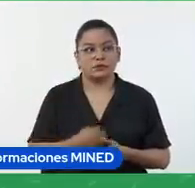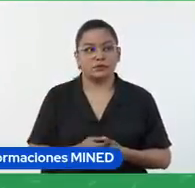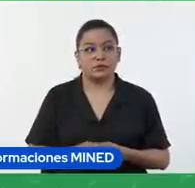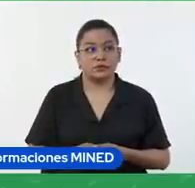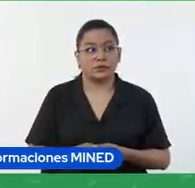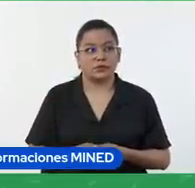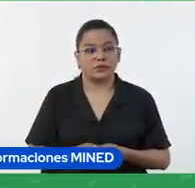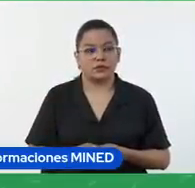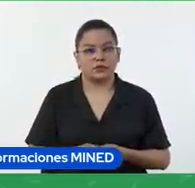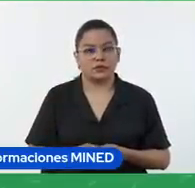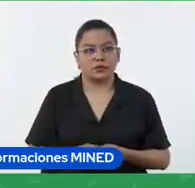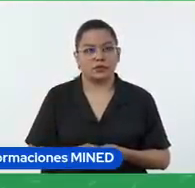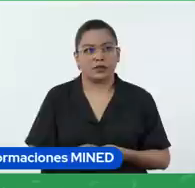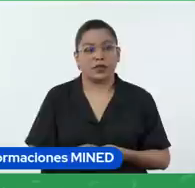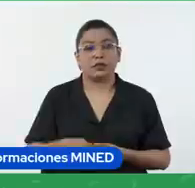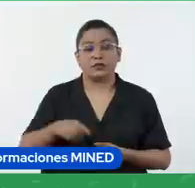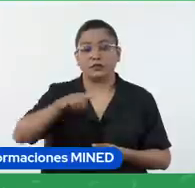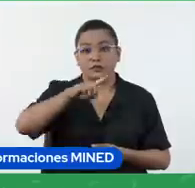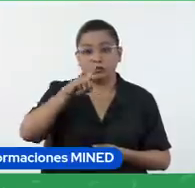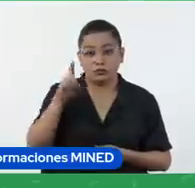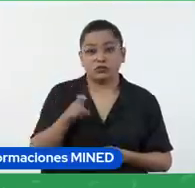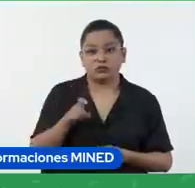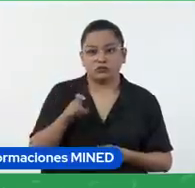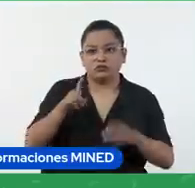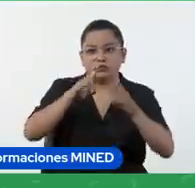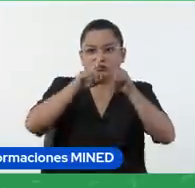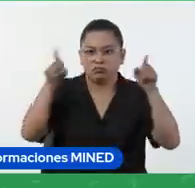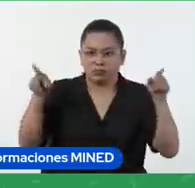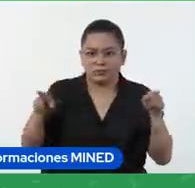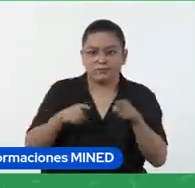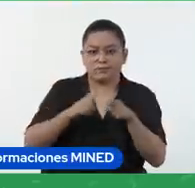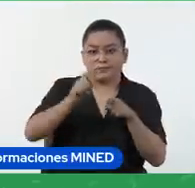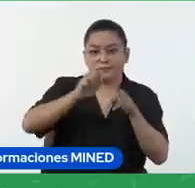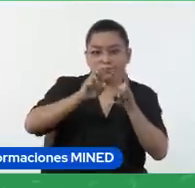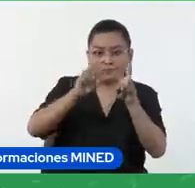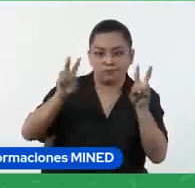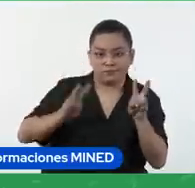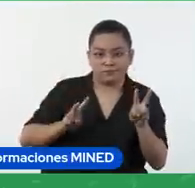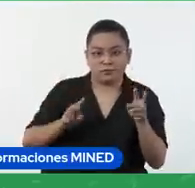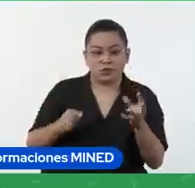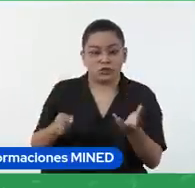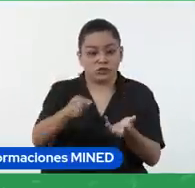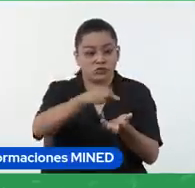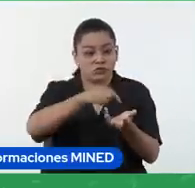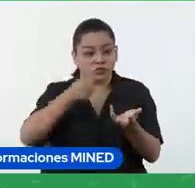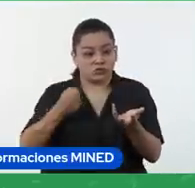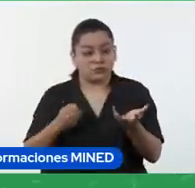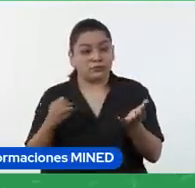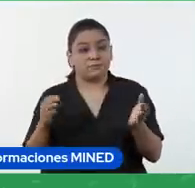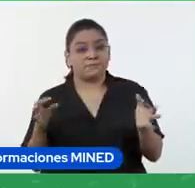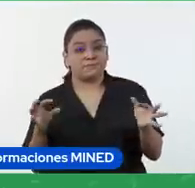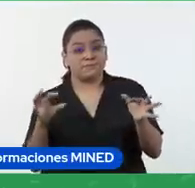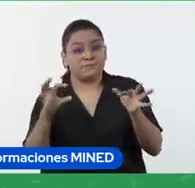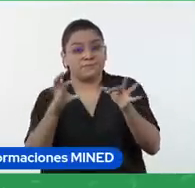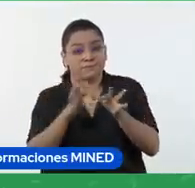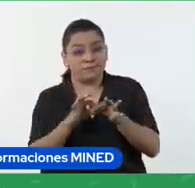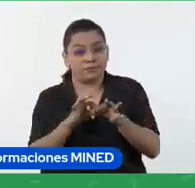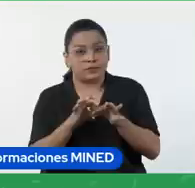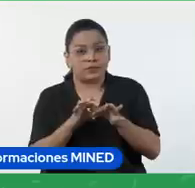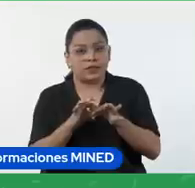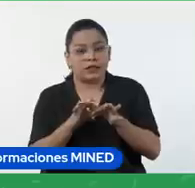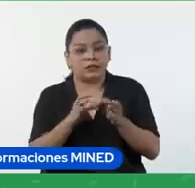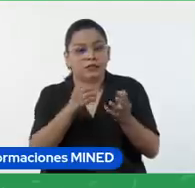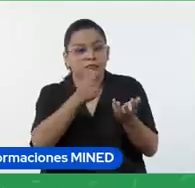¿qué vanguardia artística aprendimos en clases? la idea es que los estudiantes entren a esta pizarra y cada uno vaya dejando su